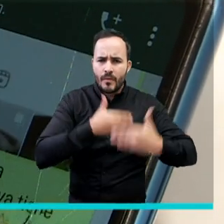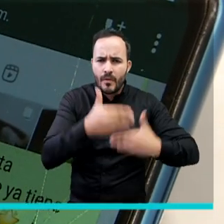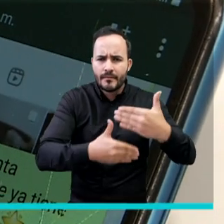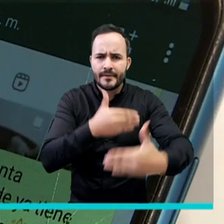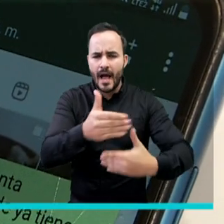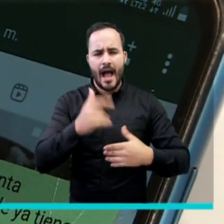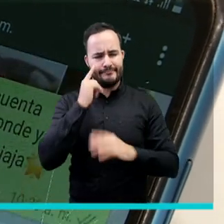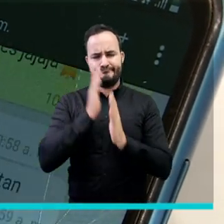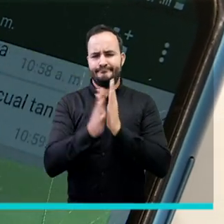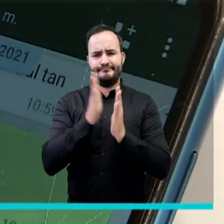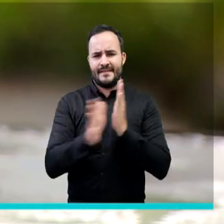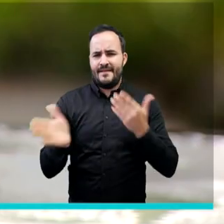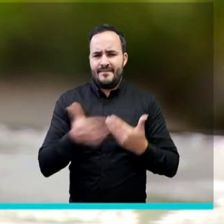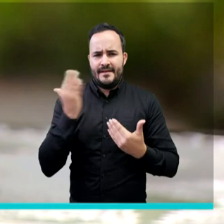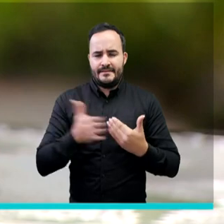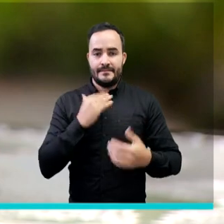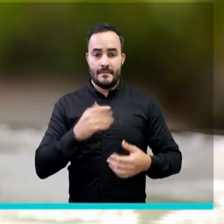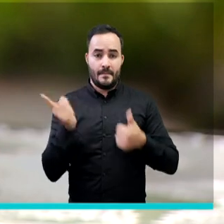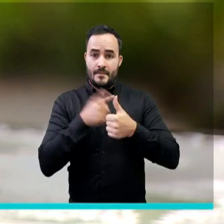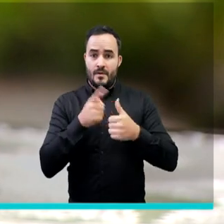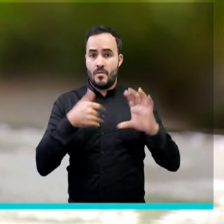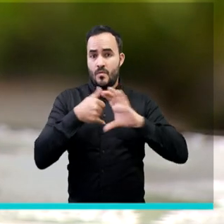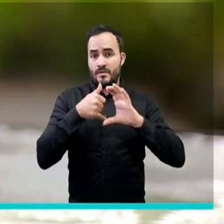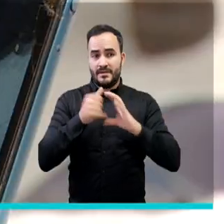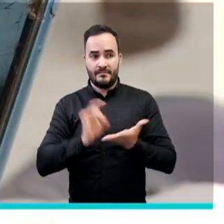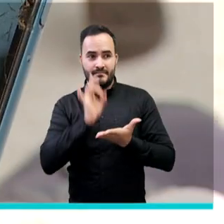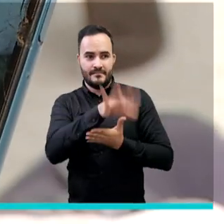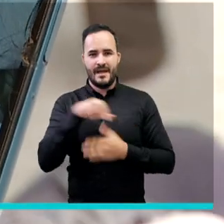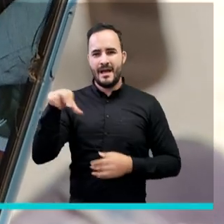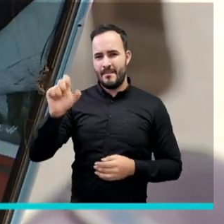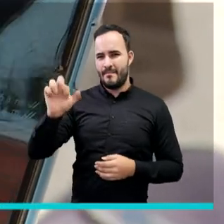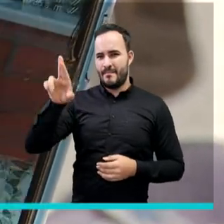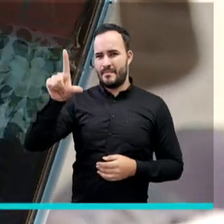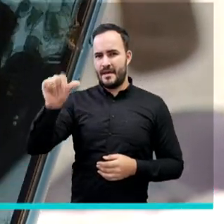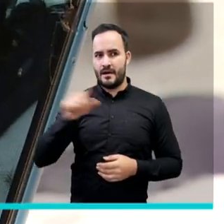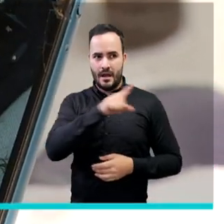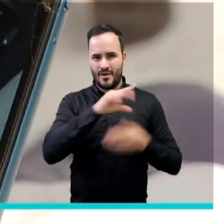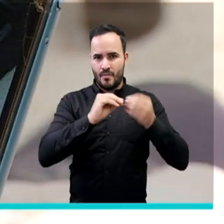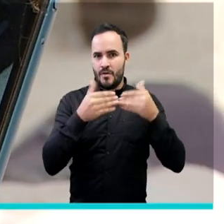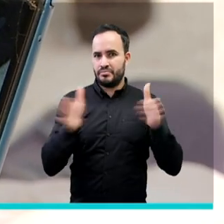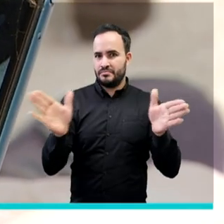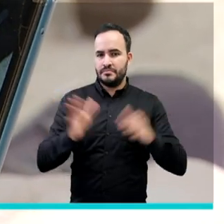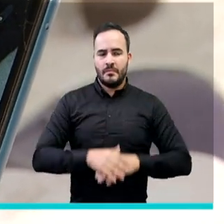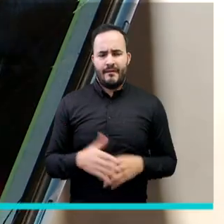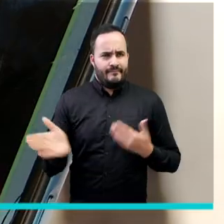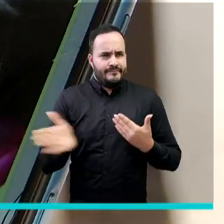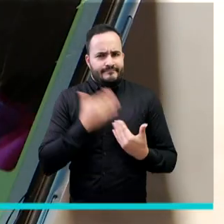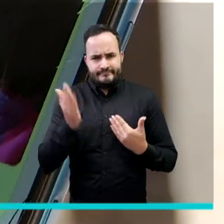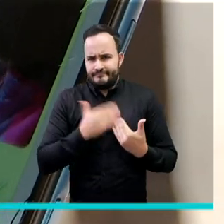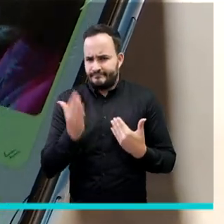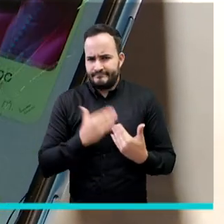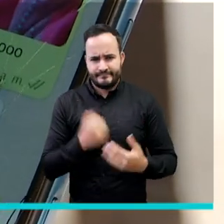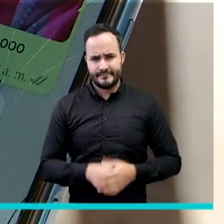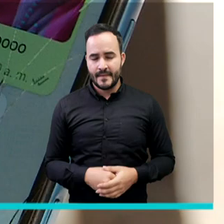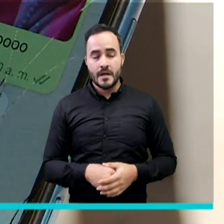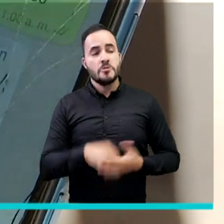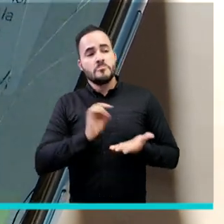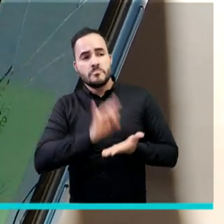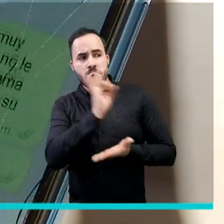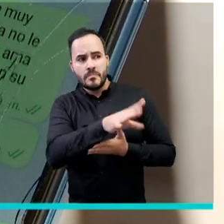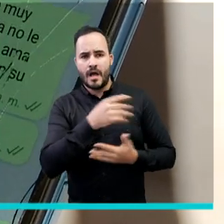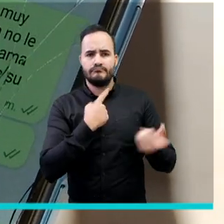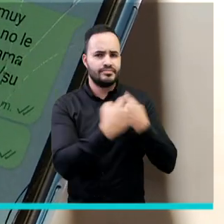El proceso fue básicamente escribir por la línea de WhatsApp que la Perla habilitó. Es súper fácil, es una manera